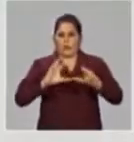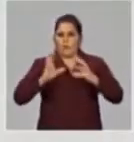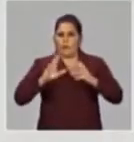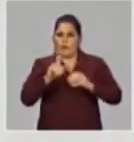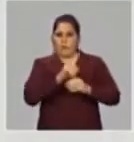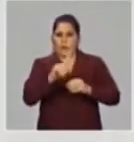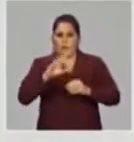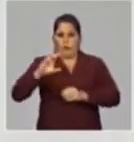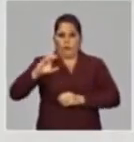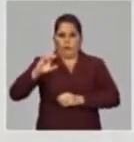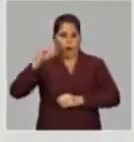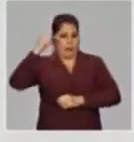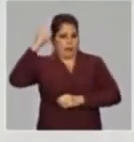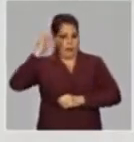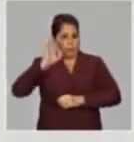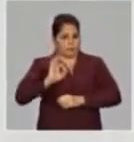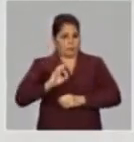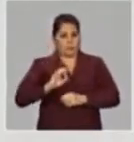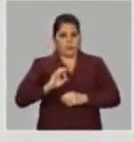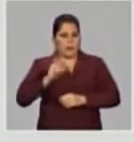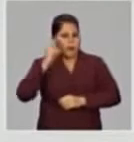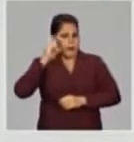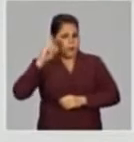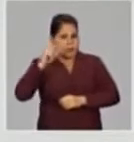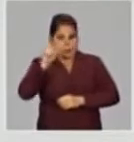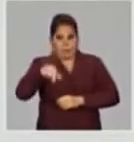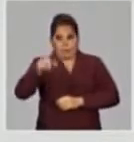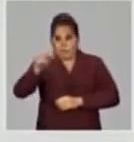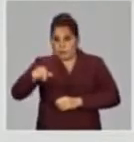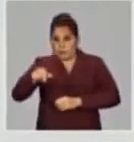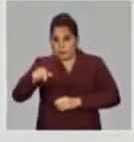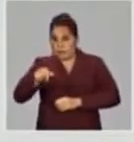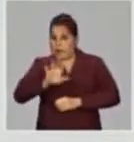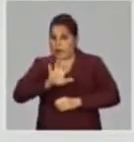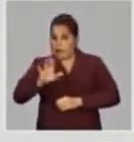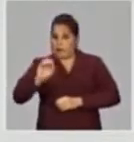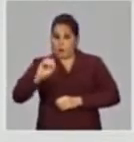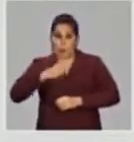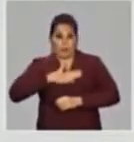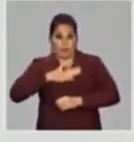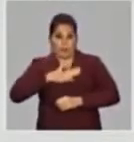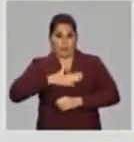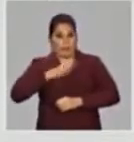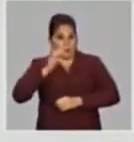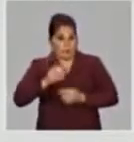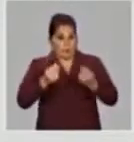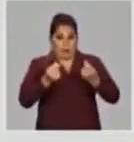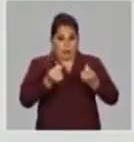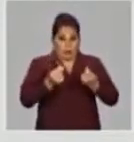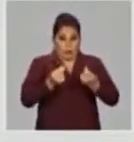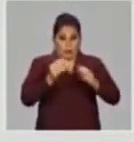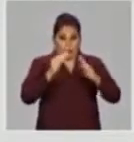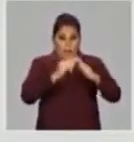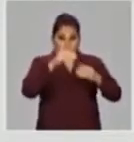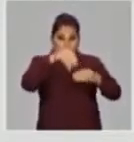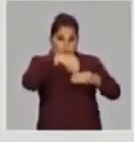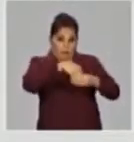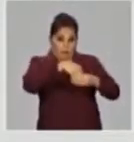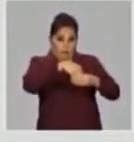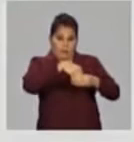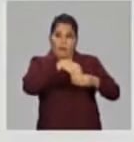gestión no estatales. Acuérdate que las personas que tenían su actividad económica en su vivienda